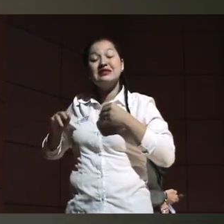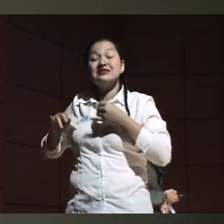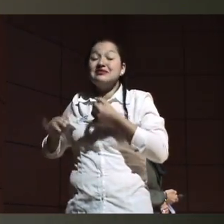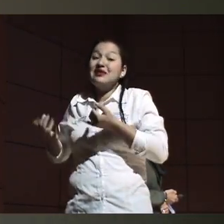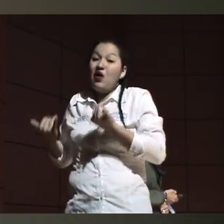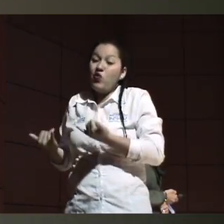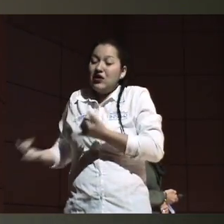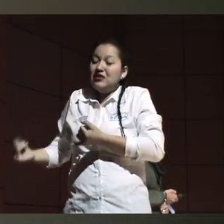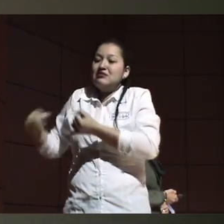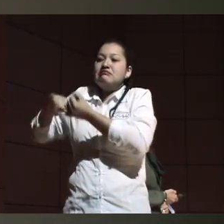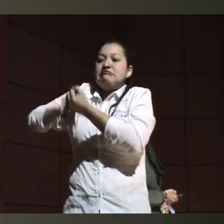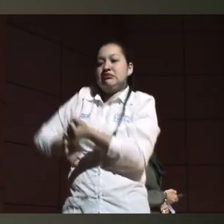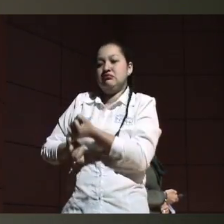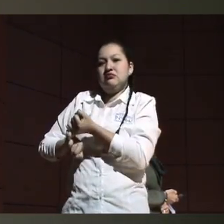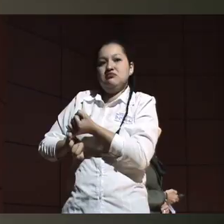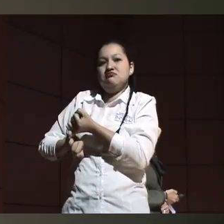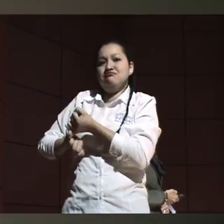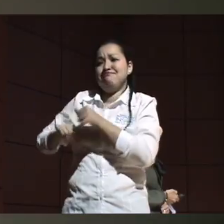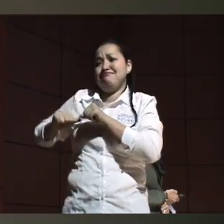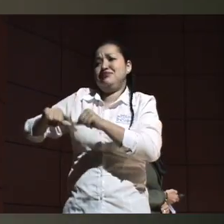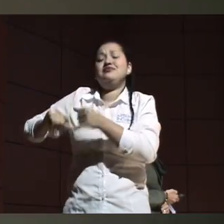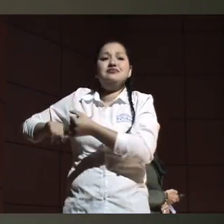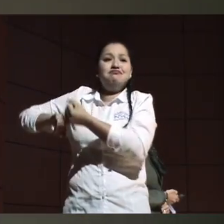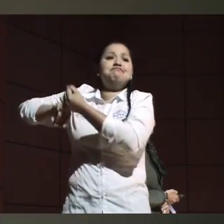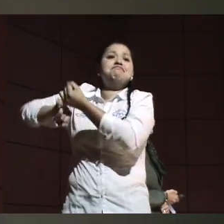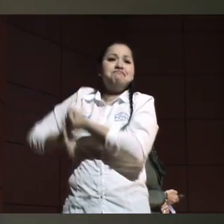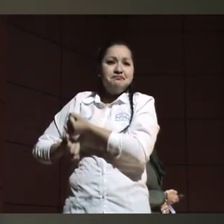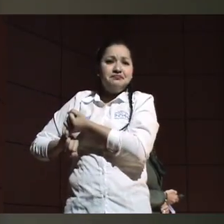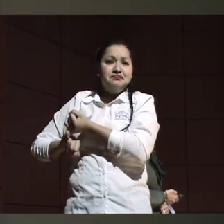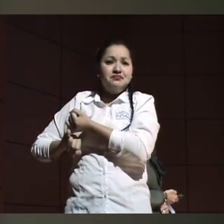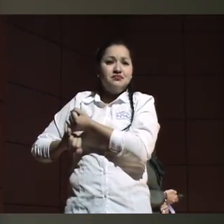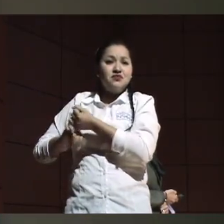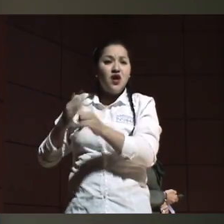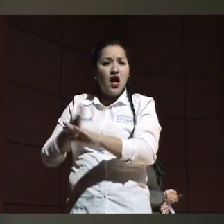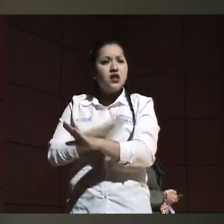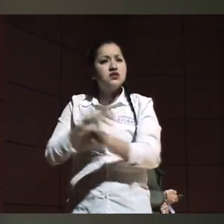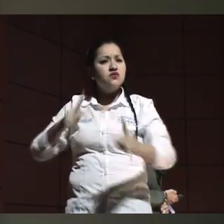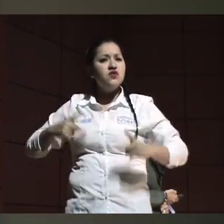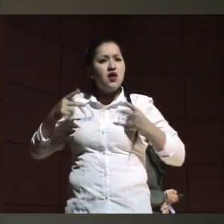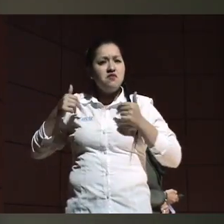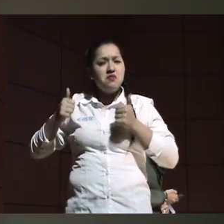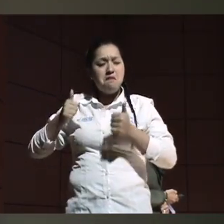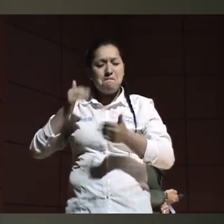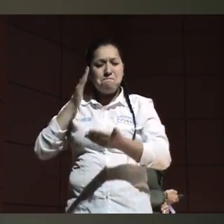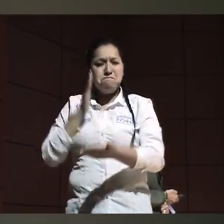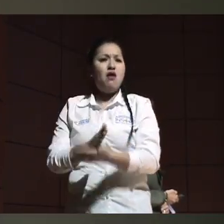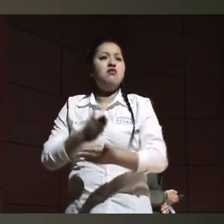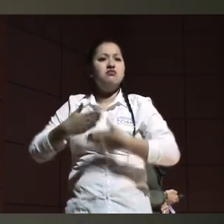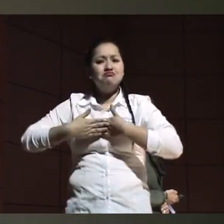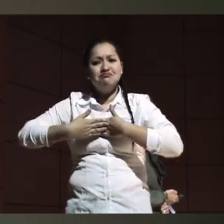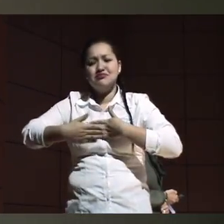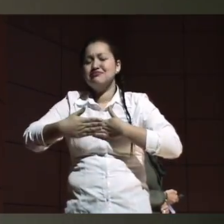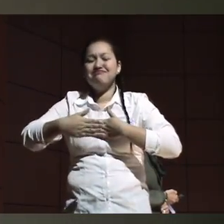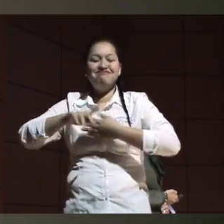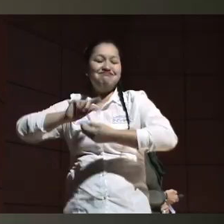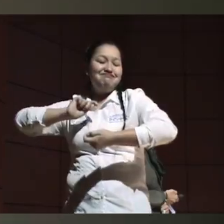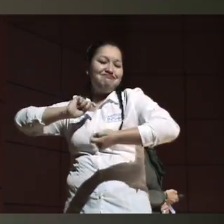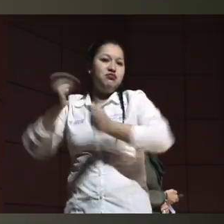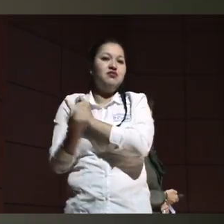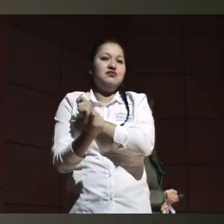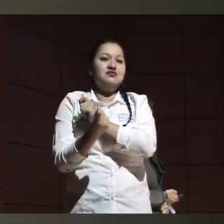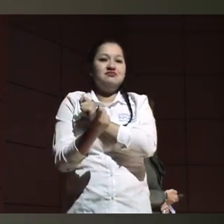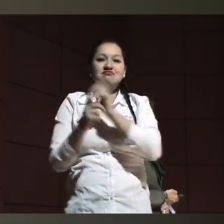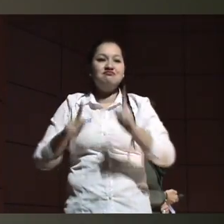es un nuevo estilo de vida y es enfrentarse en una enfermedad como ella a la certeza de la muerte.